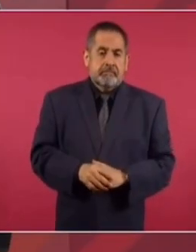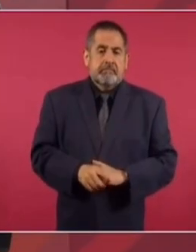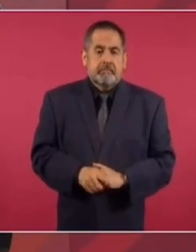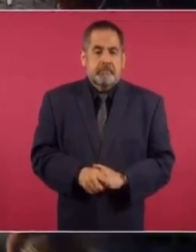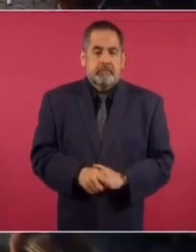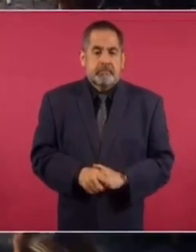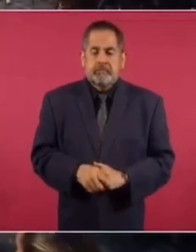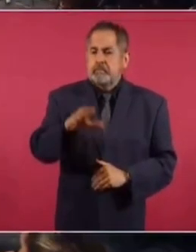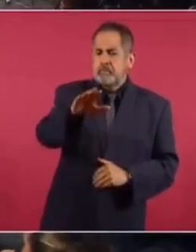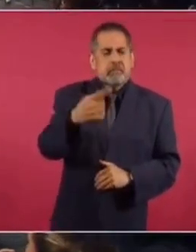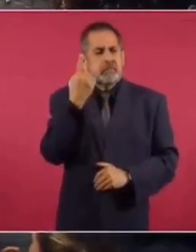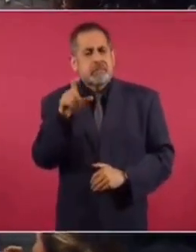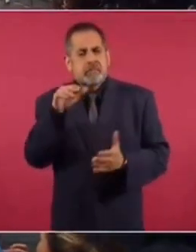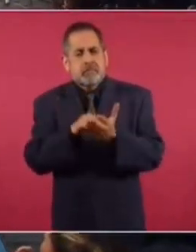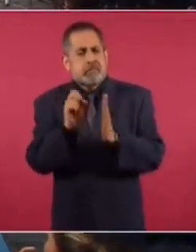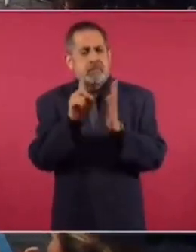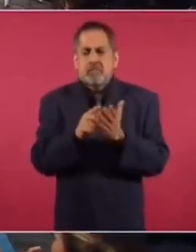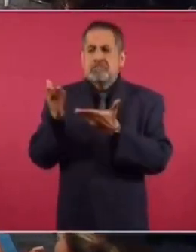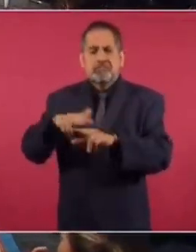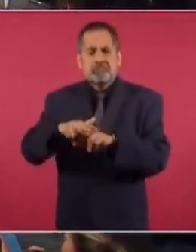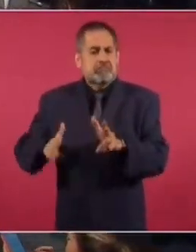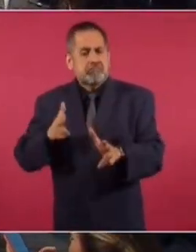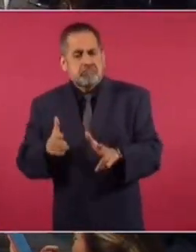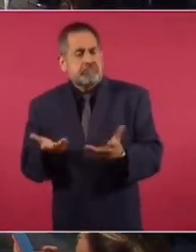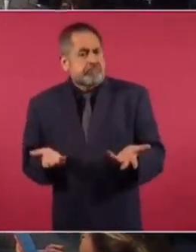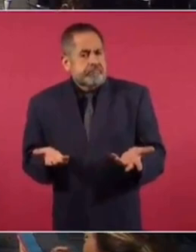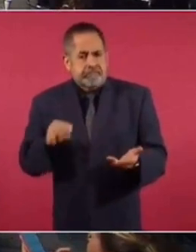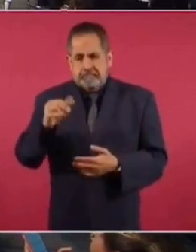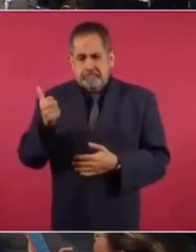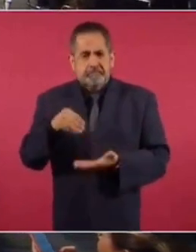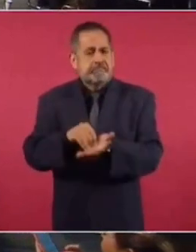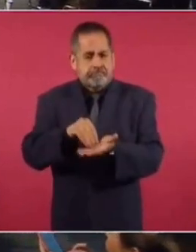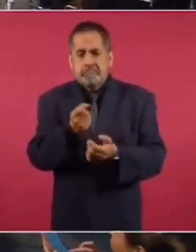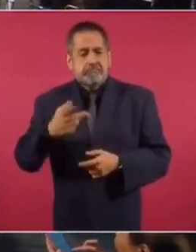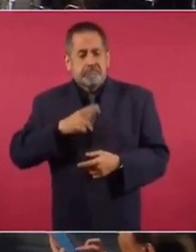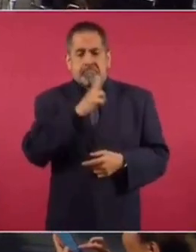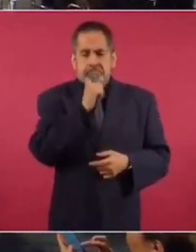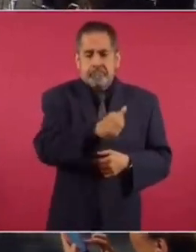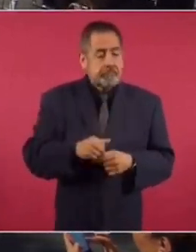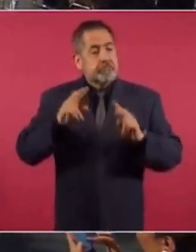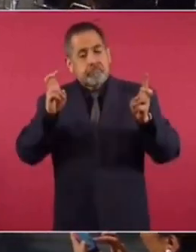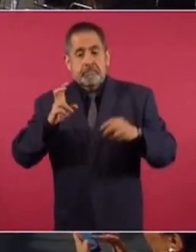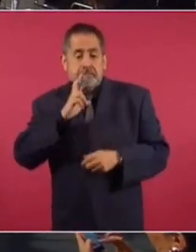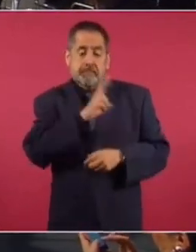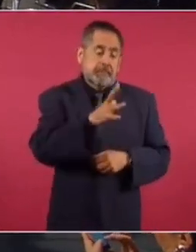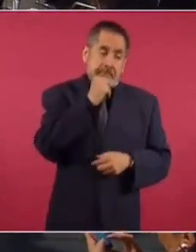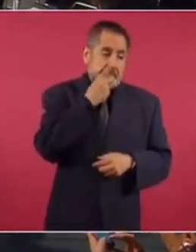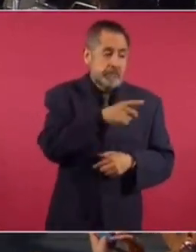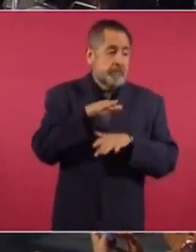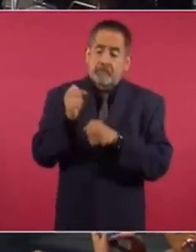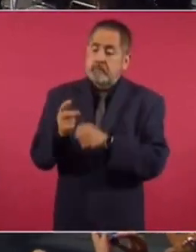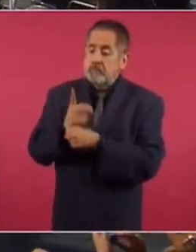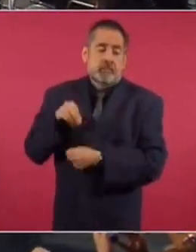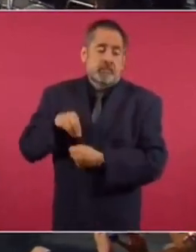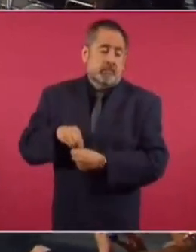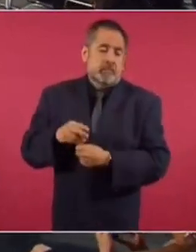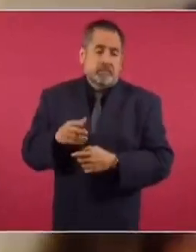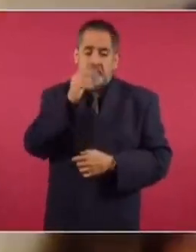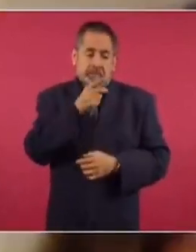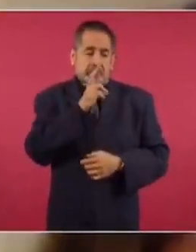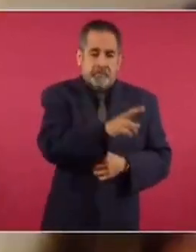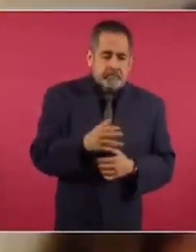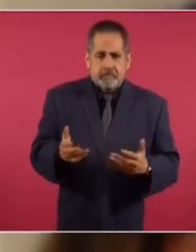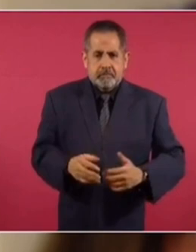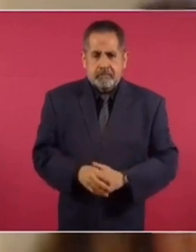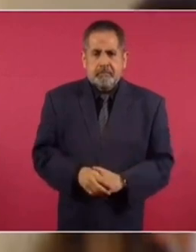Ha habido sobre 120 mil solicitudes de información en cuanto al Tren Maya, y sigue habiendo algunas que no se responden por temas de seguridad nacional y demás, que no se